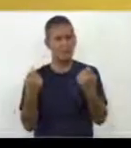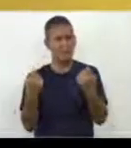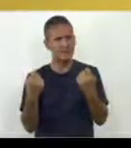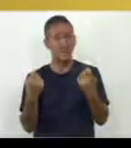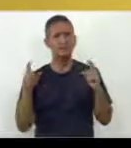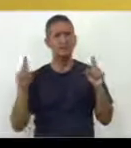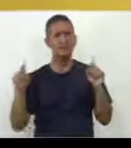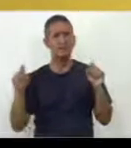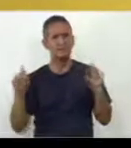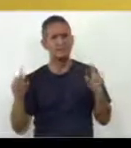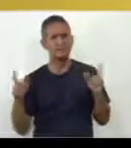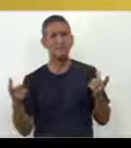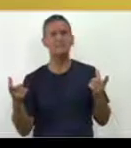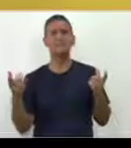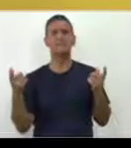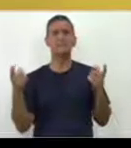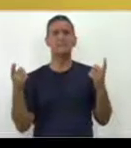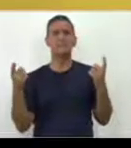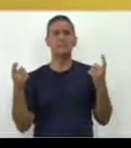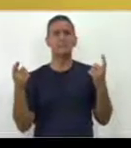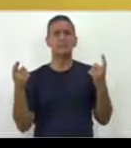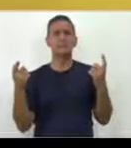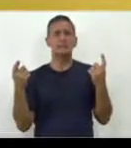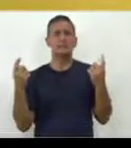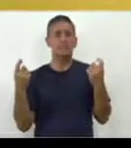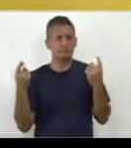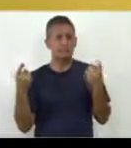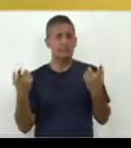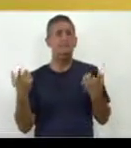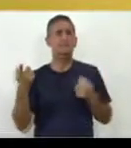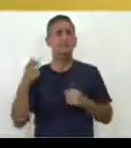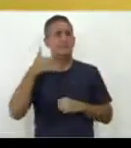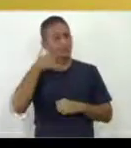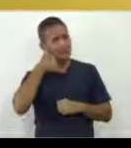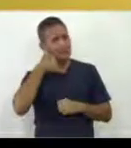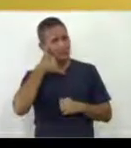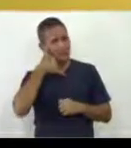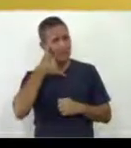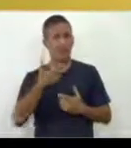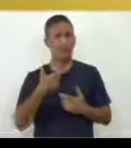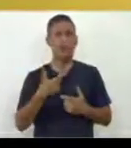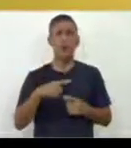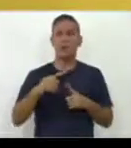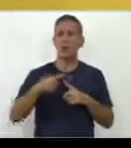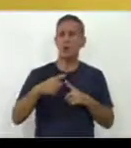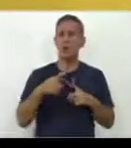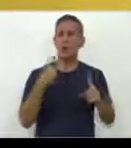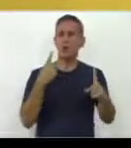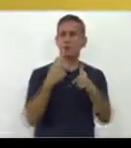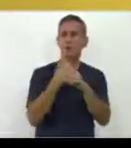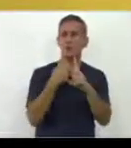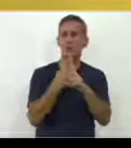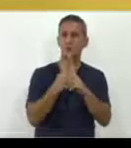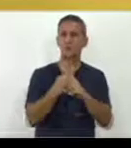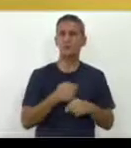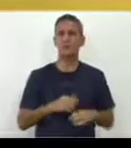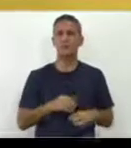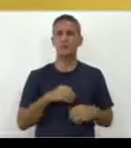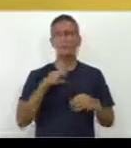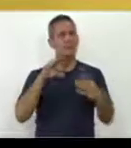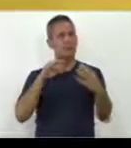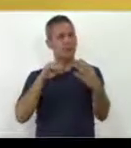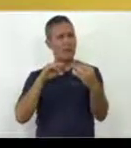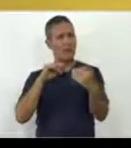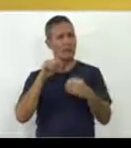y estamos en total disposición de someternos nuevamente a otro contacto en el cual valoremos todos esos